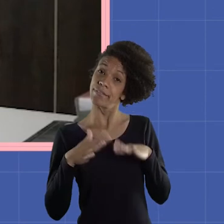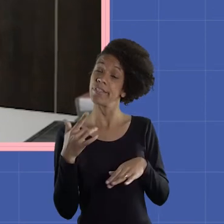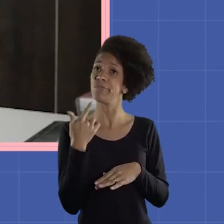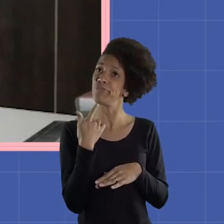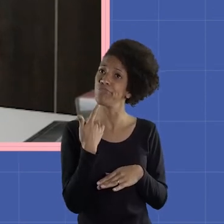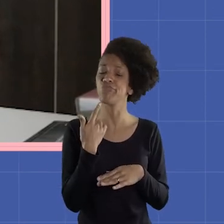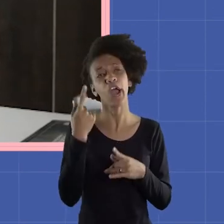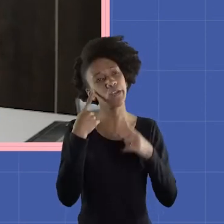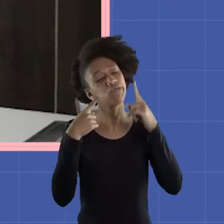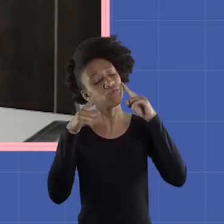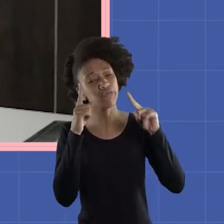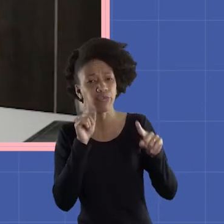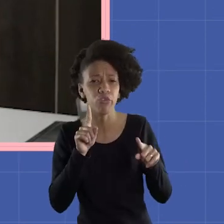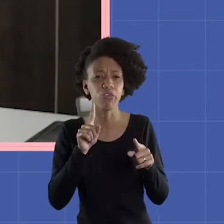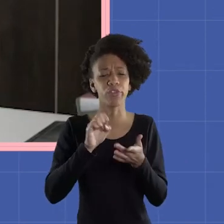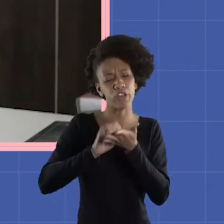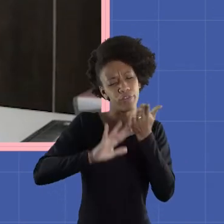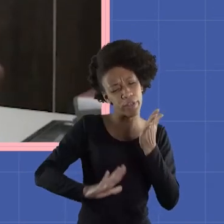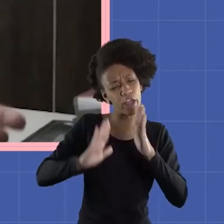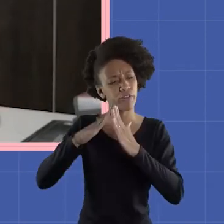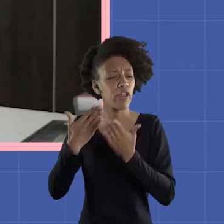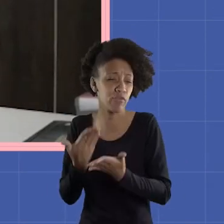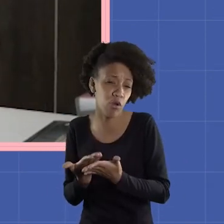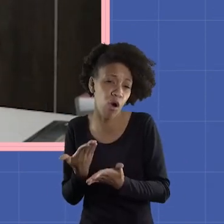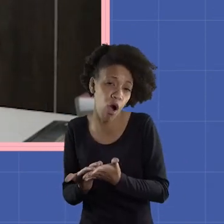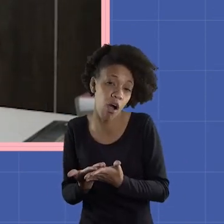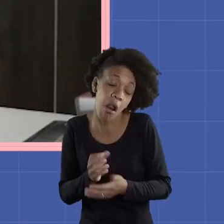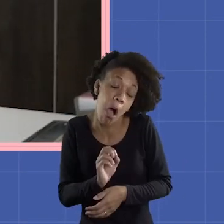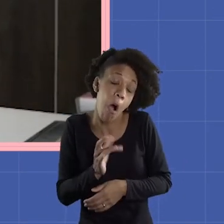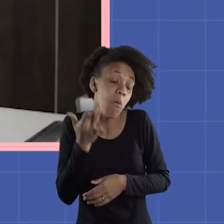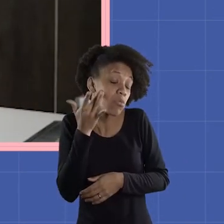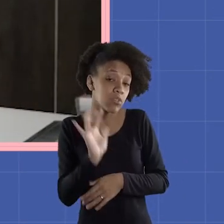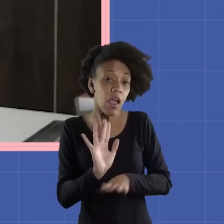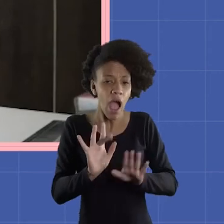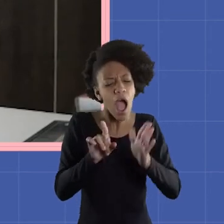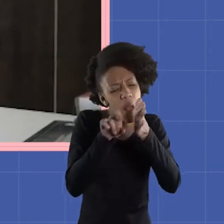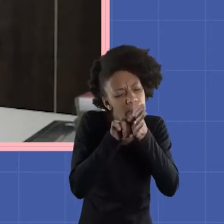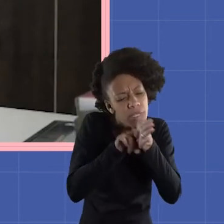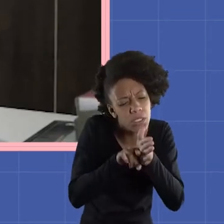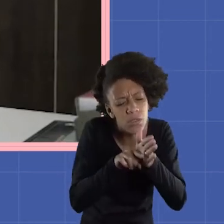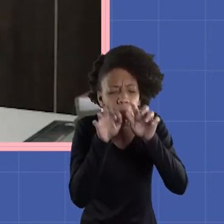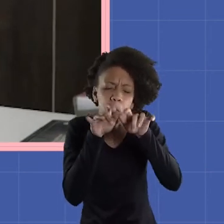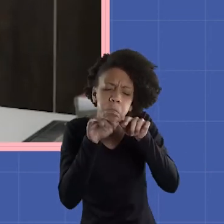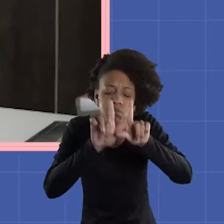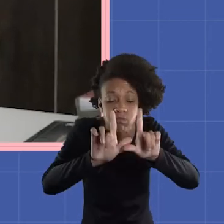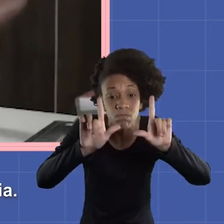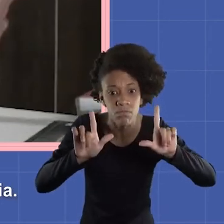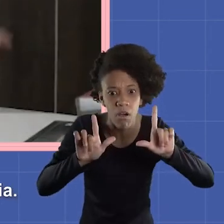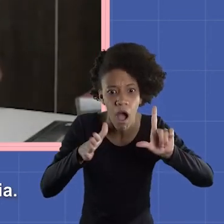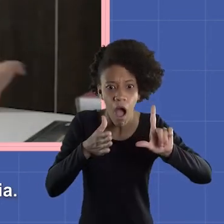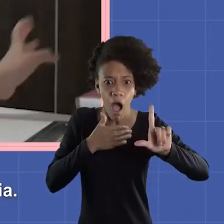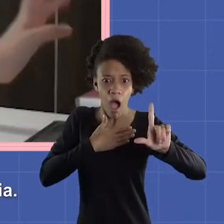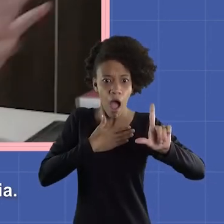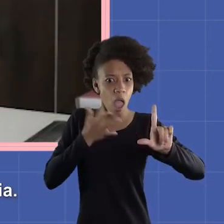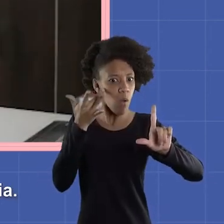A veces yo tengo dudas en una asignatura de la escuela o algo que no sé,